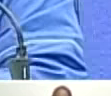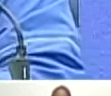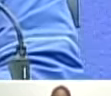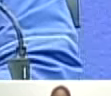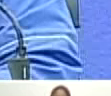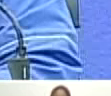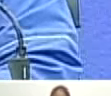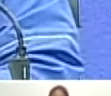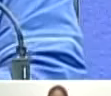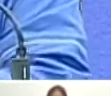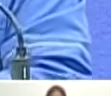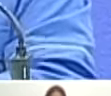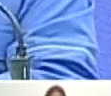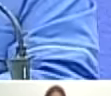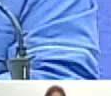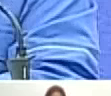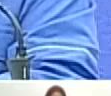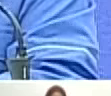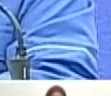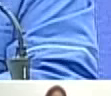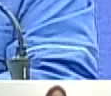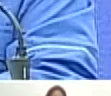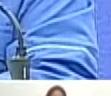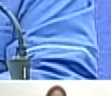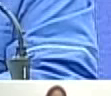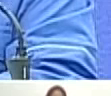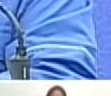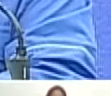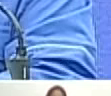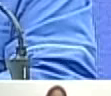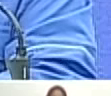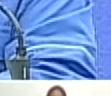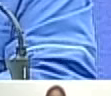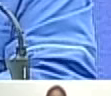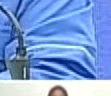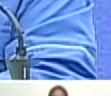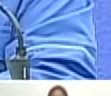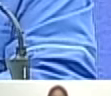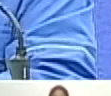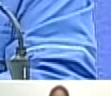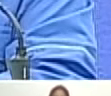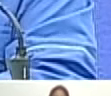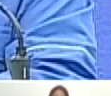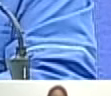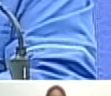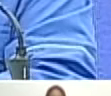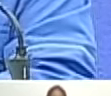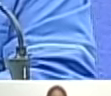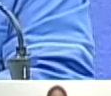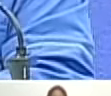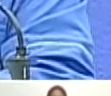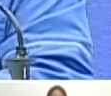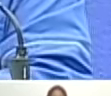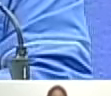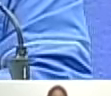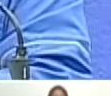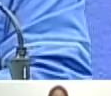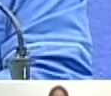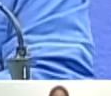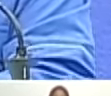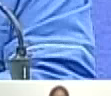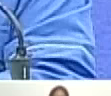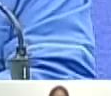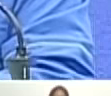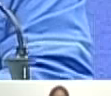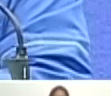mira aquí yo tengo a el vicepresidente del socialismo en lo social y en lo